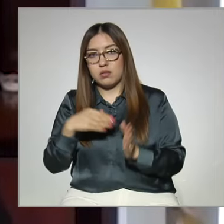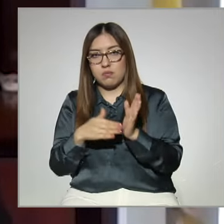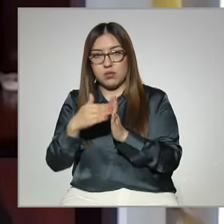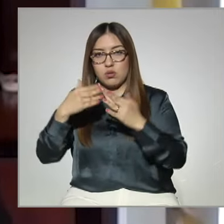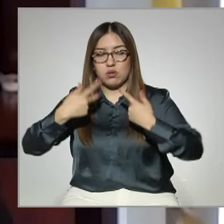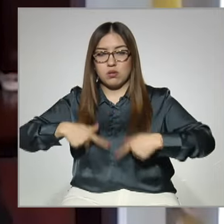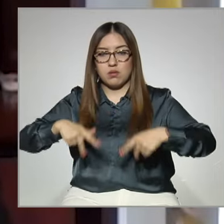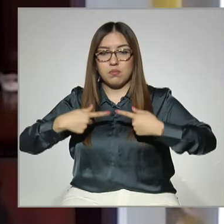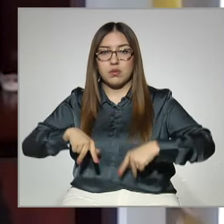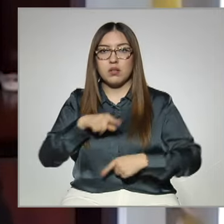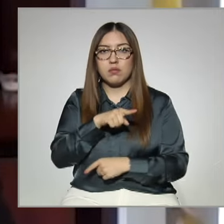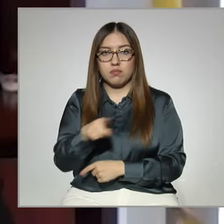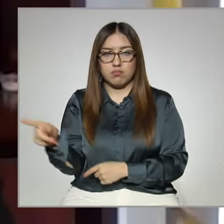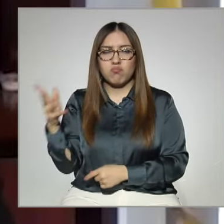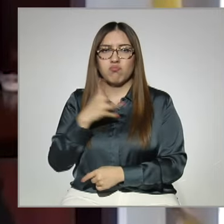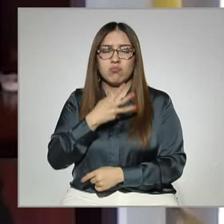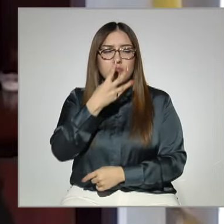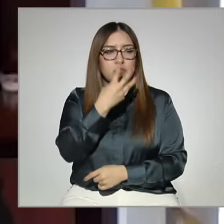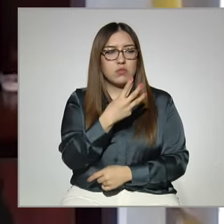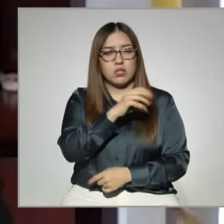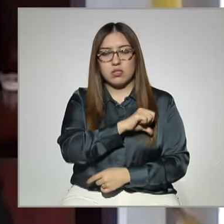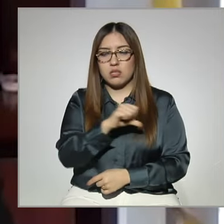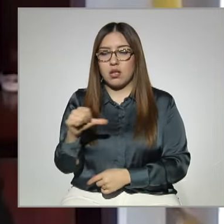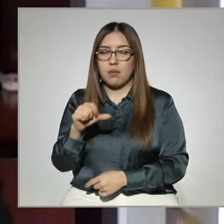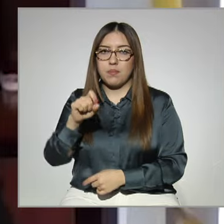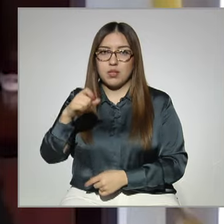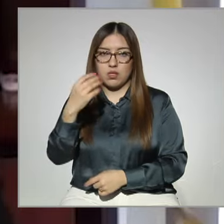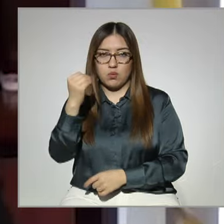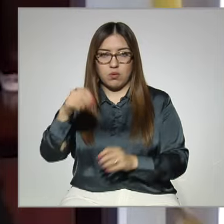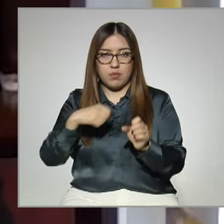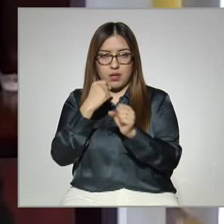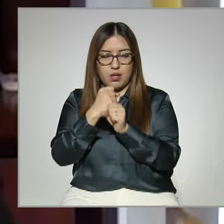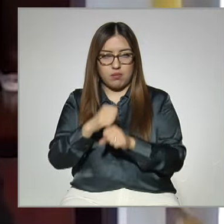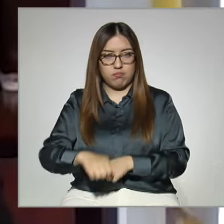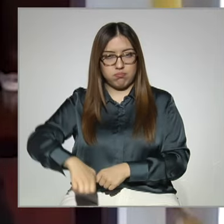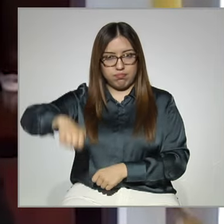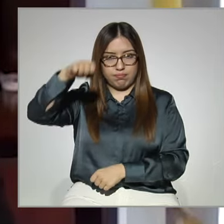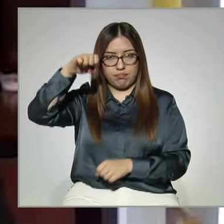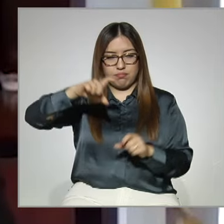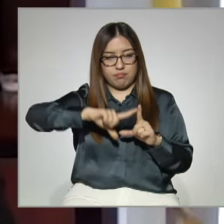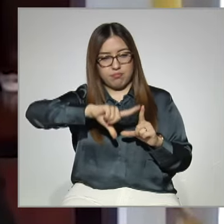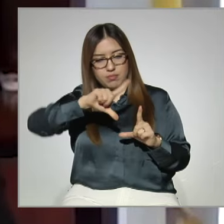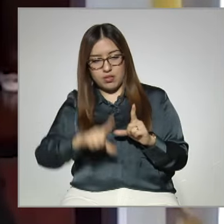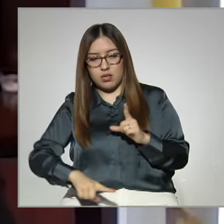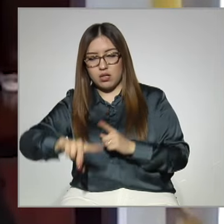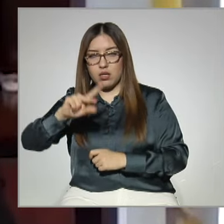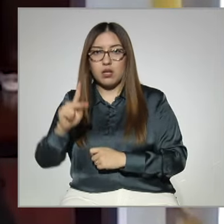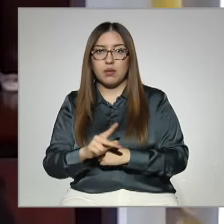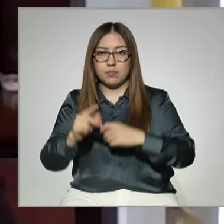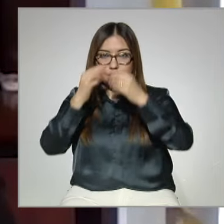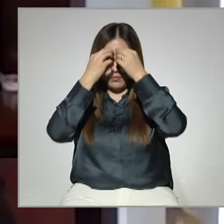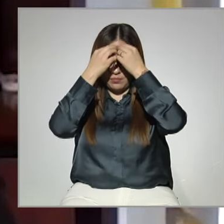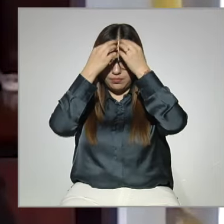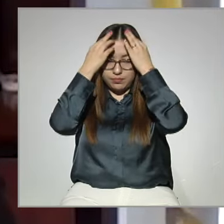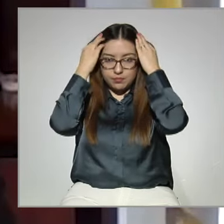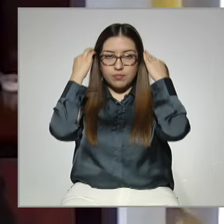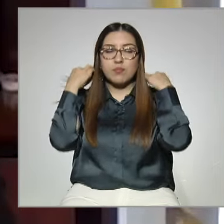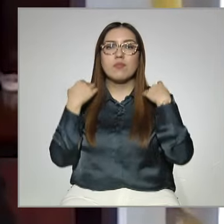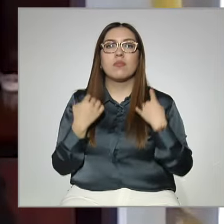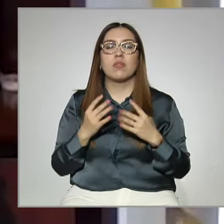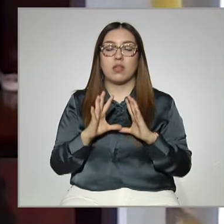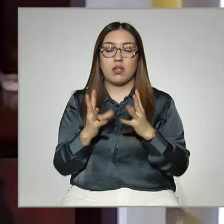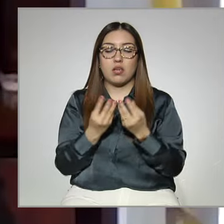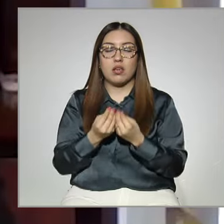personas de 3 a 29 años de edad que se estimó en el país. Según la COVID, el 60